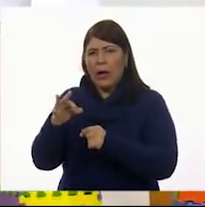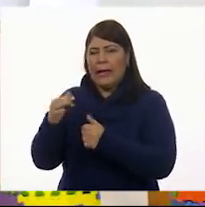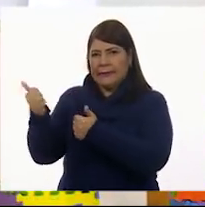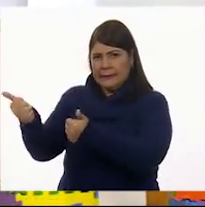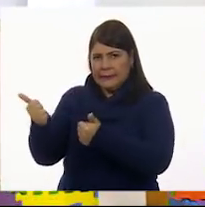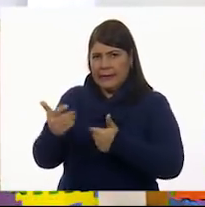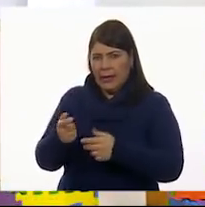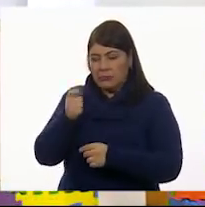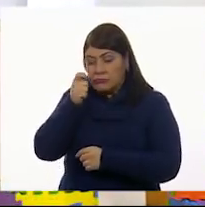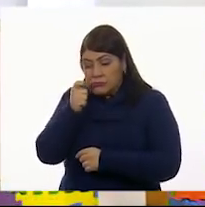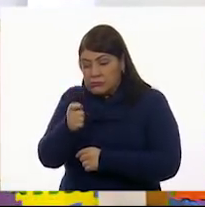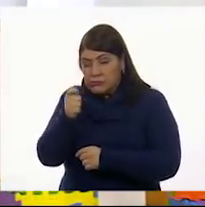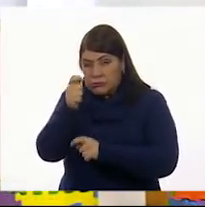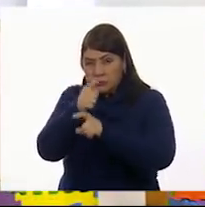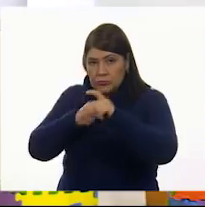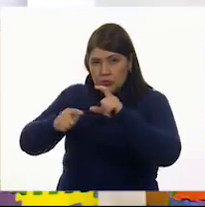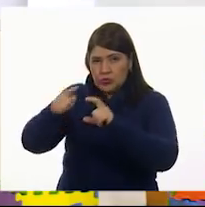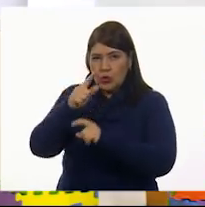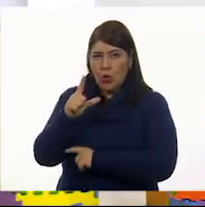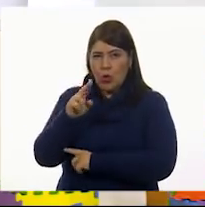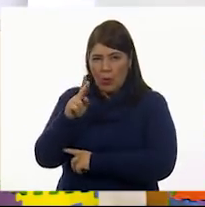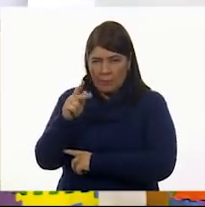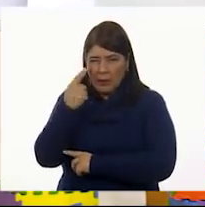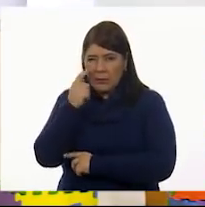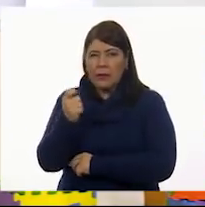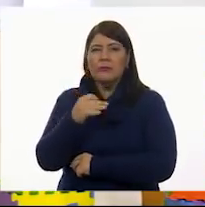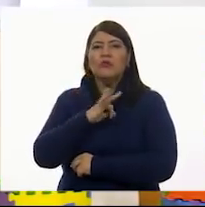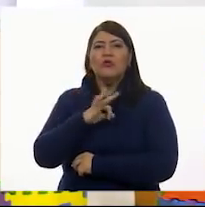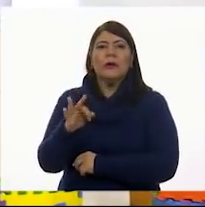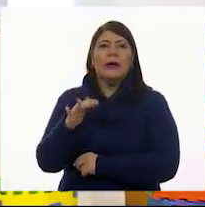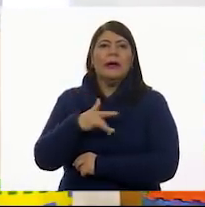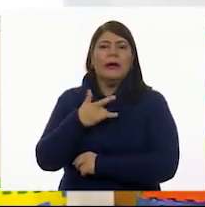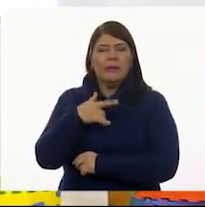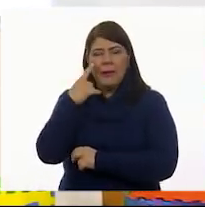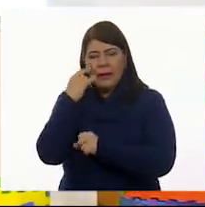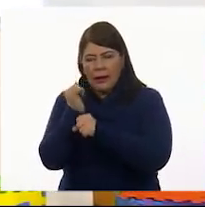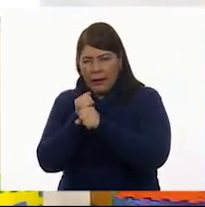Es más, tú, agente Britza, por favor, ayúdame a analizar las pistas que tenemos.